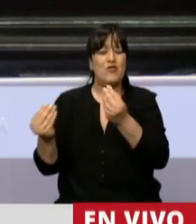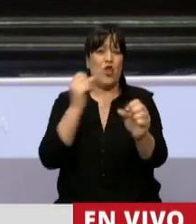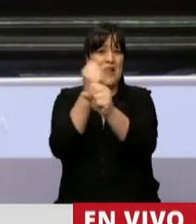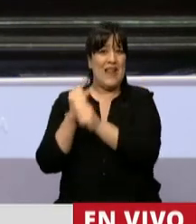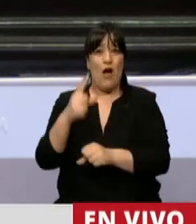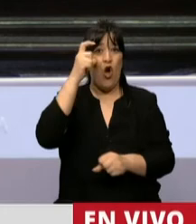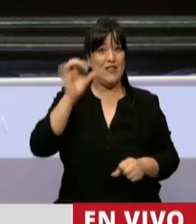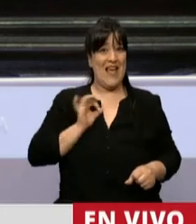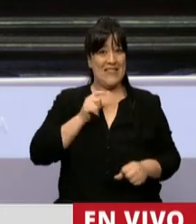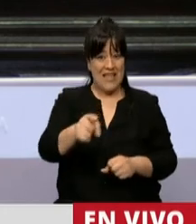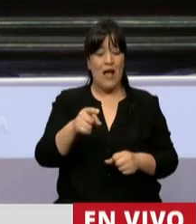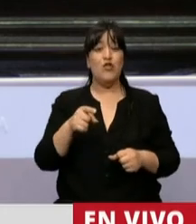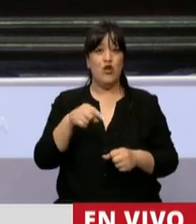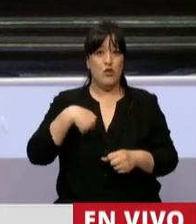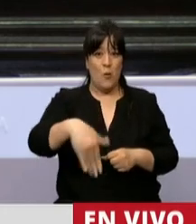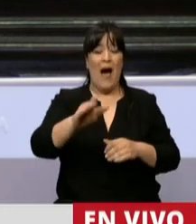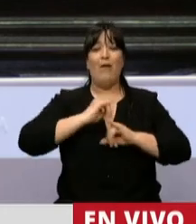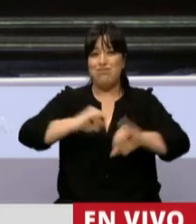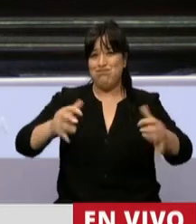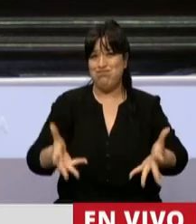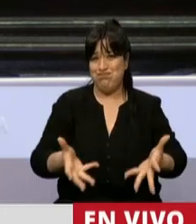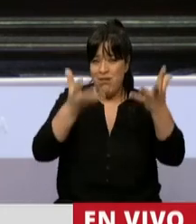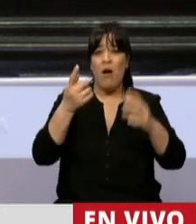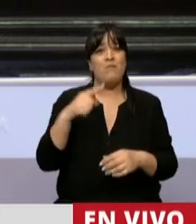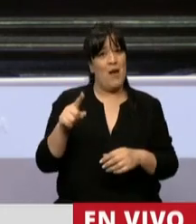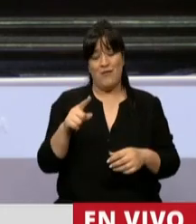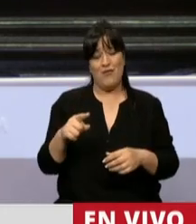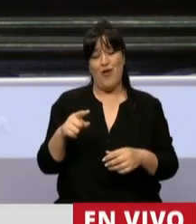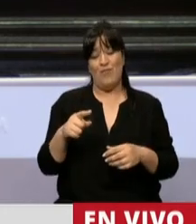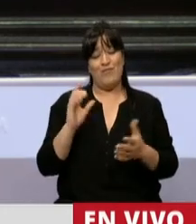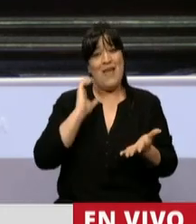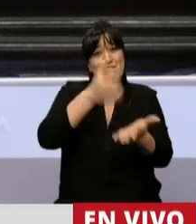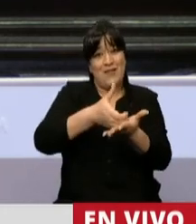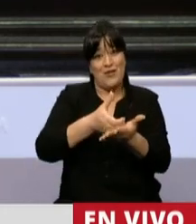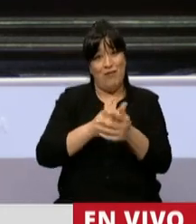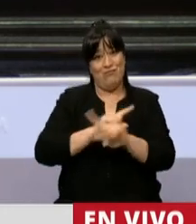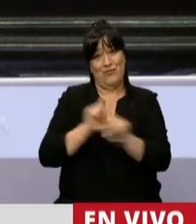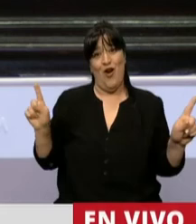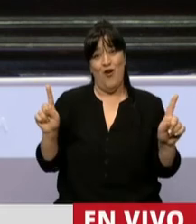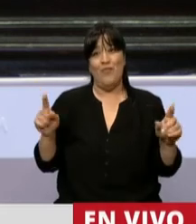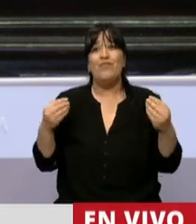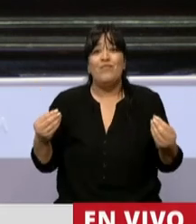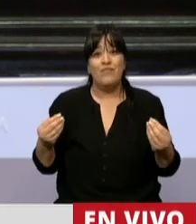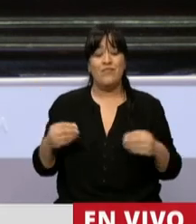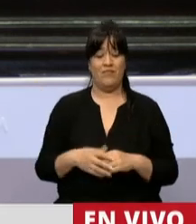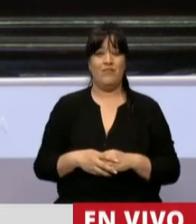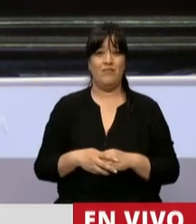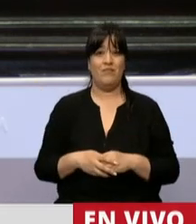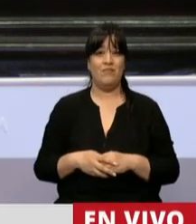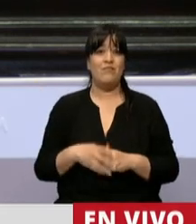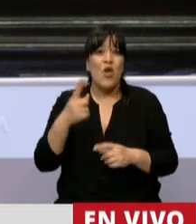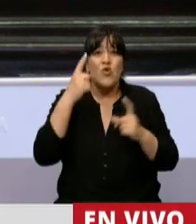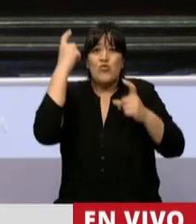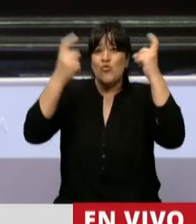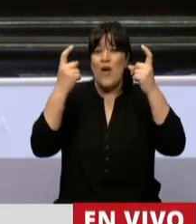años en los que va a regir esta promoción, ya no van a ser esas inversiones. Atrás van a quedar